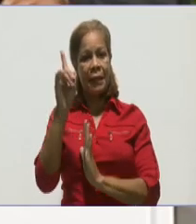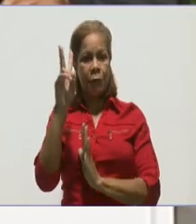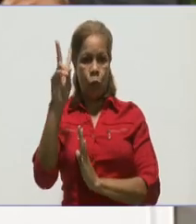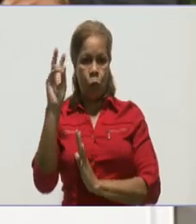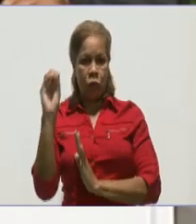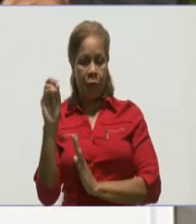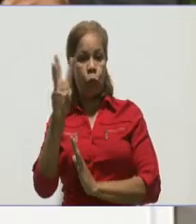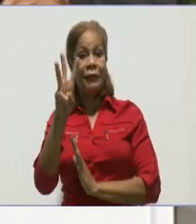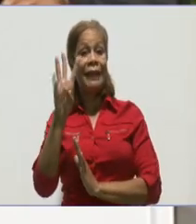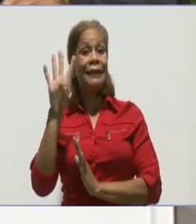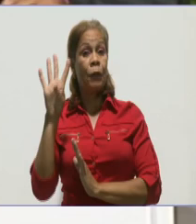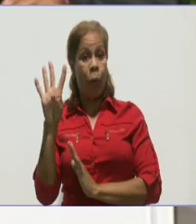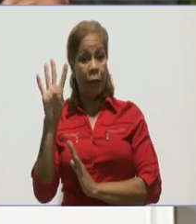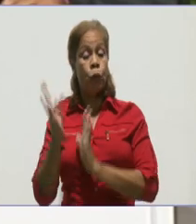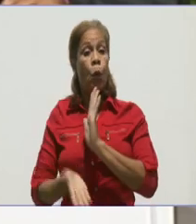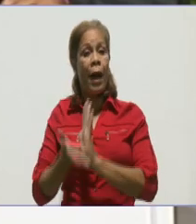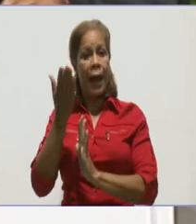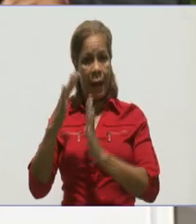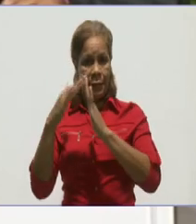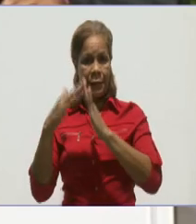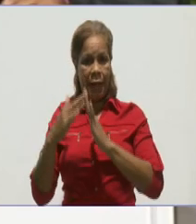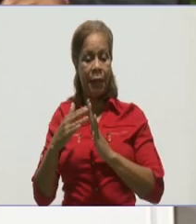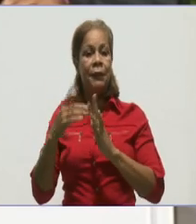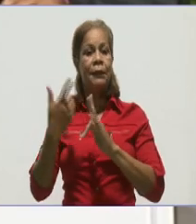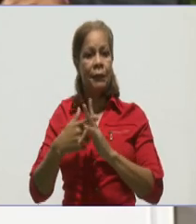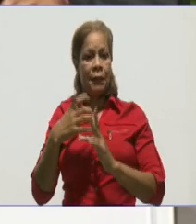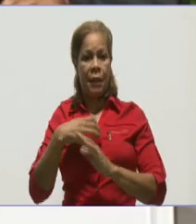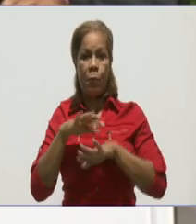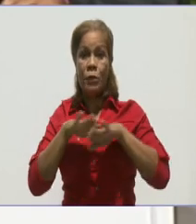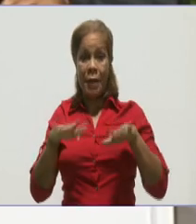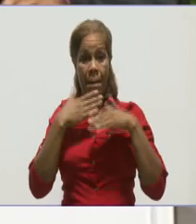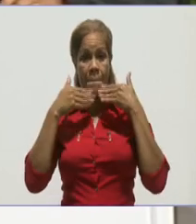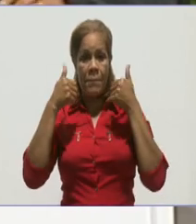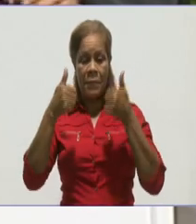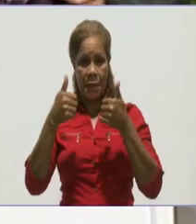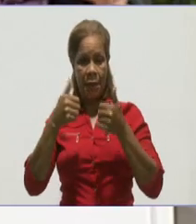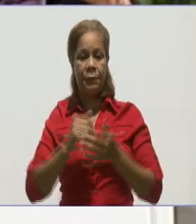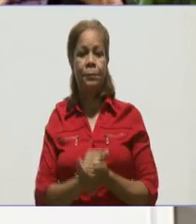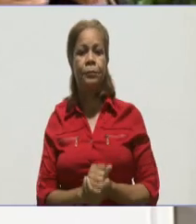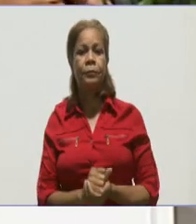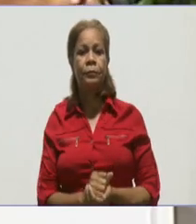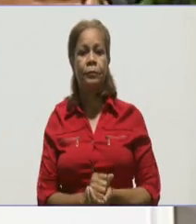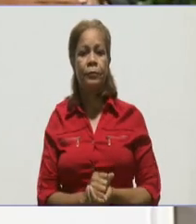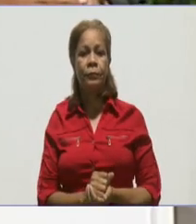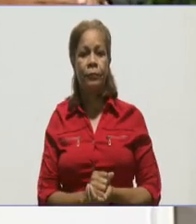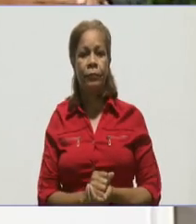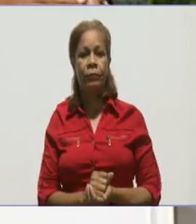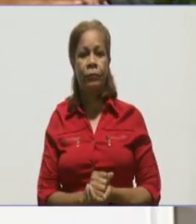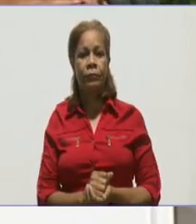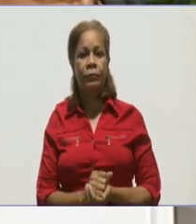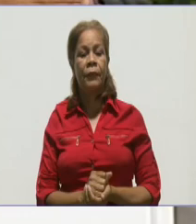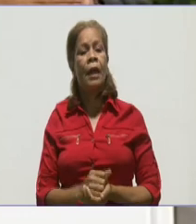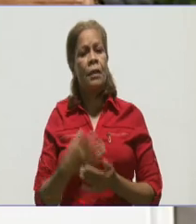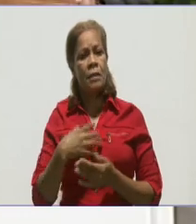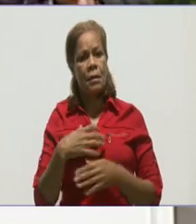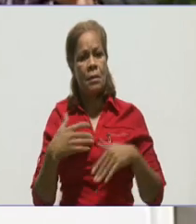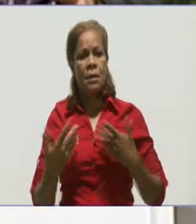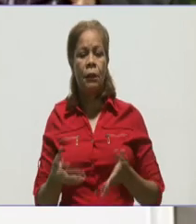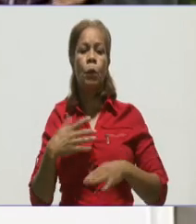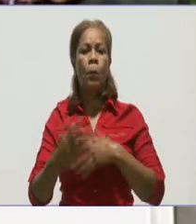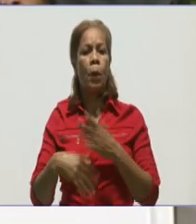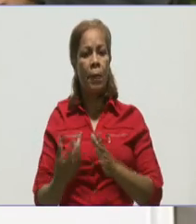altas y tenemos ya pacientes recuperados 1.685. Que son cifras bastante alagüeñas teniendo en cuenta que